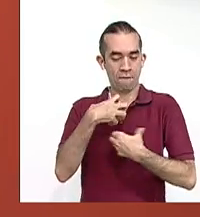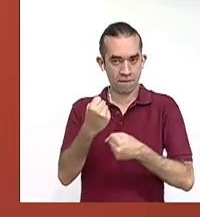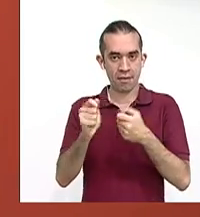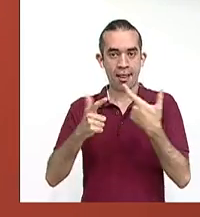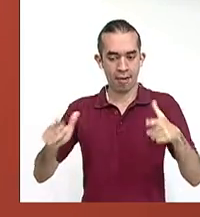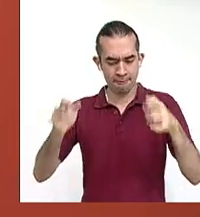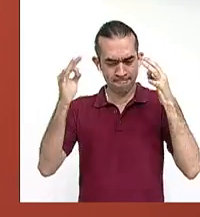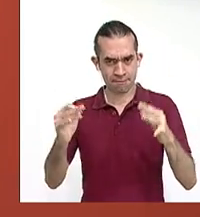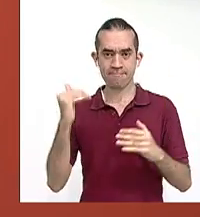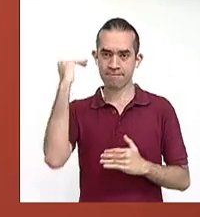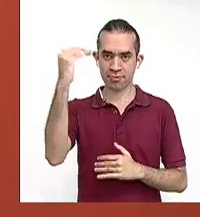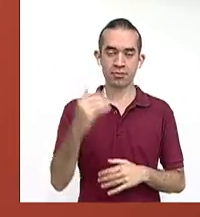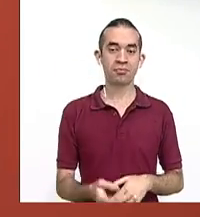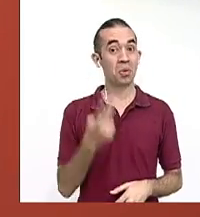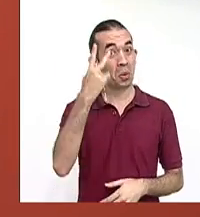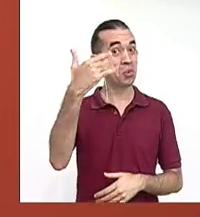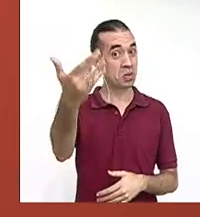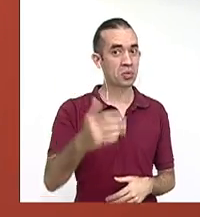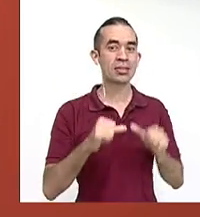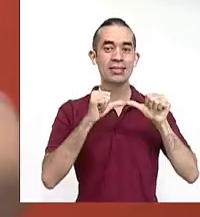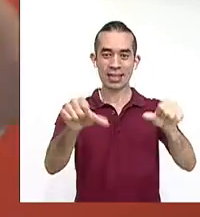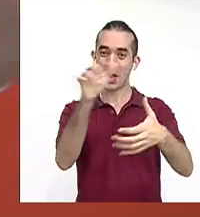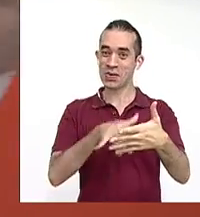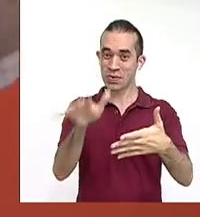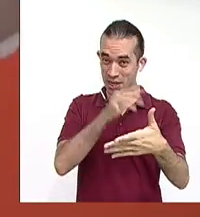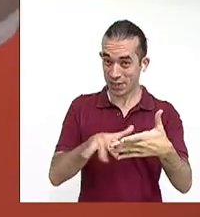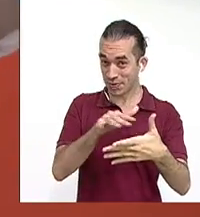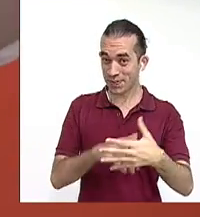lengua. Nos vemos y sigamos estudiando.